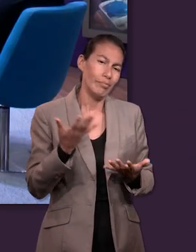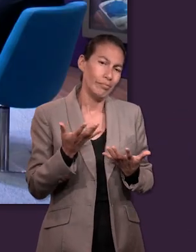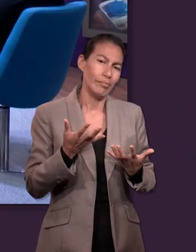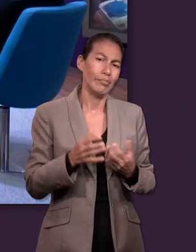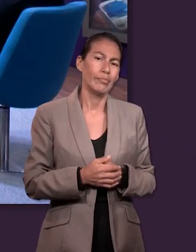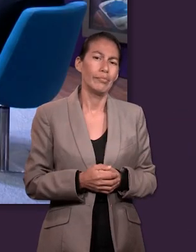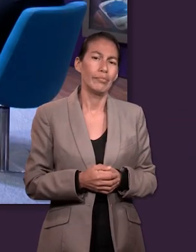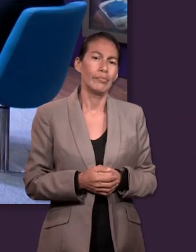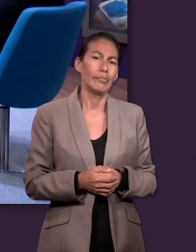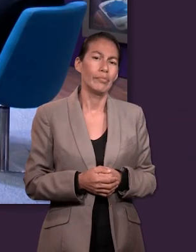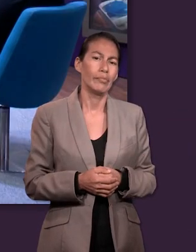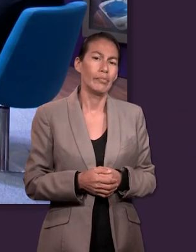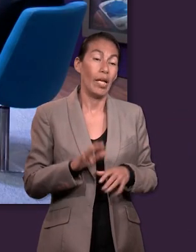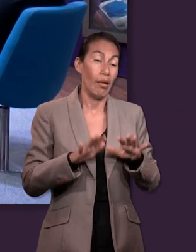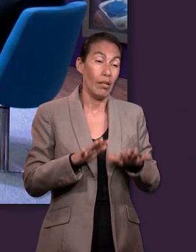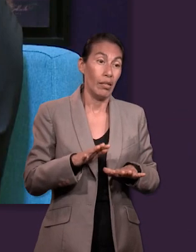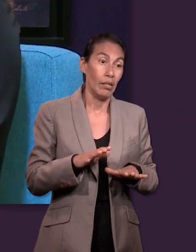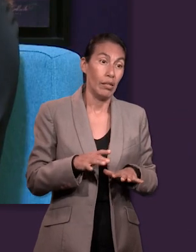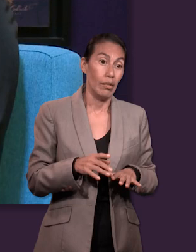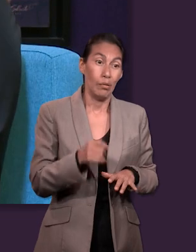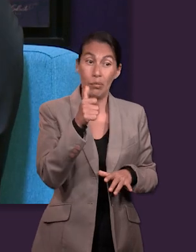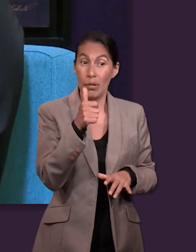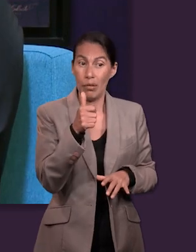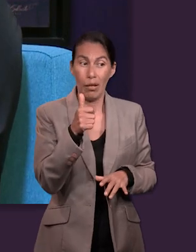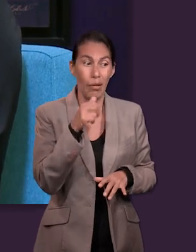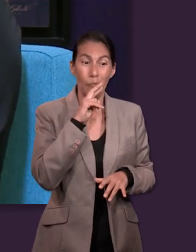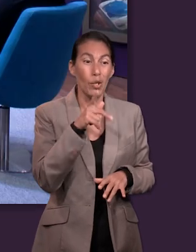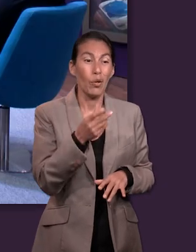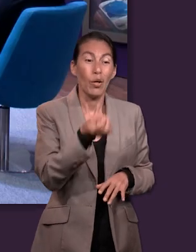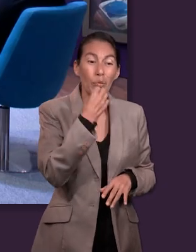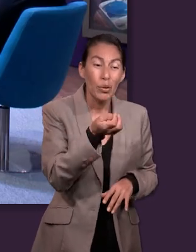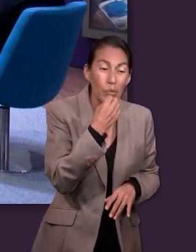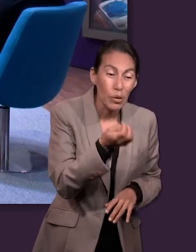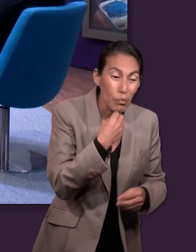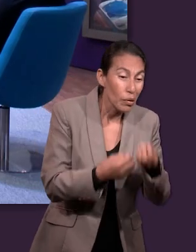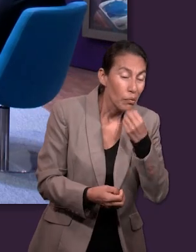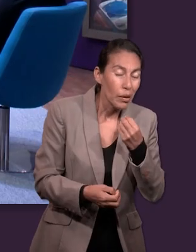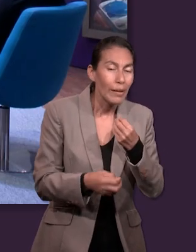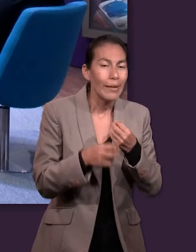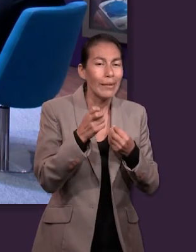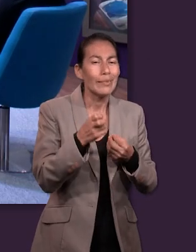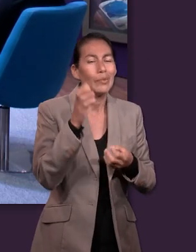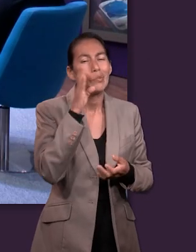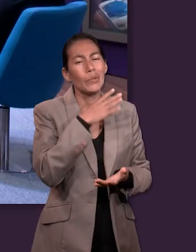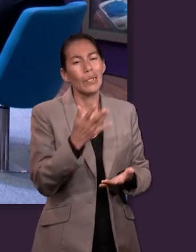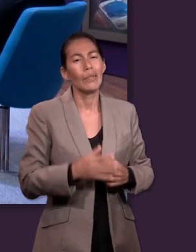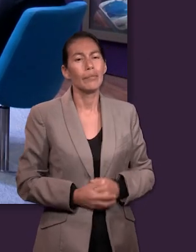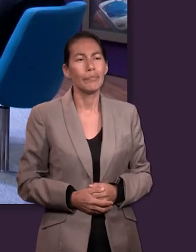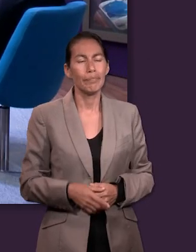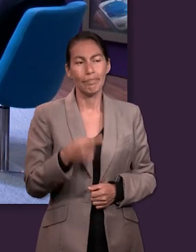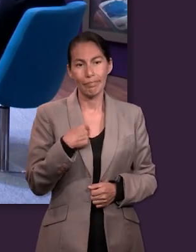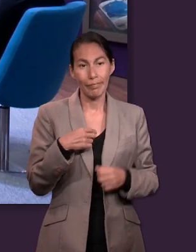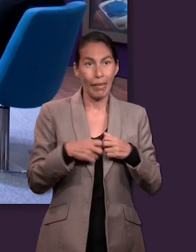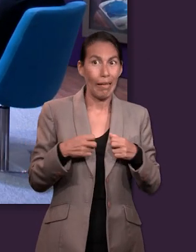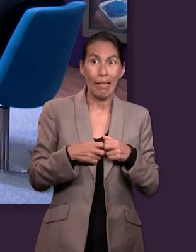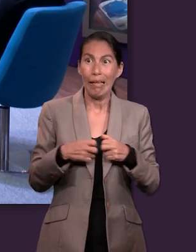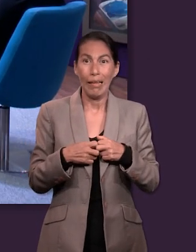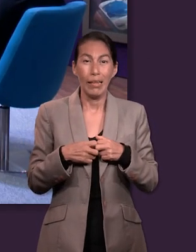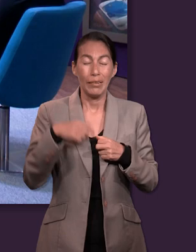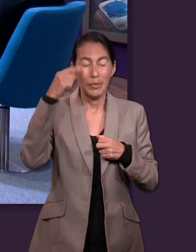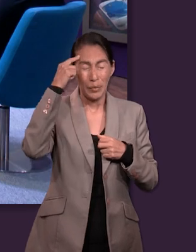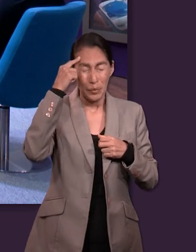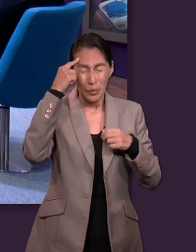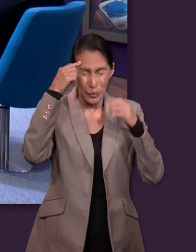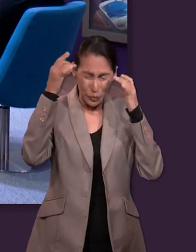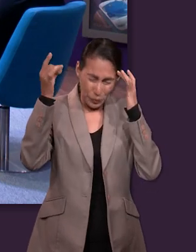o sea, como que mi primer salida es comer y está mal, lo sé. Sí, cuando estoy estresado lo que me